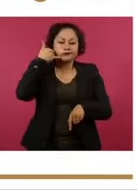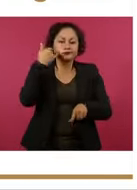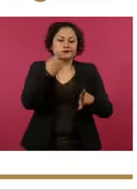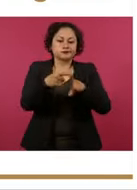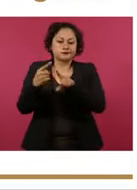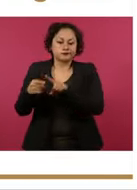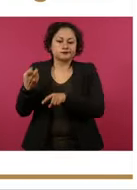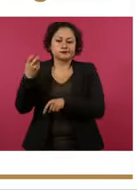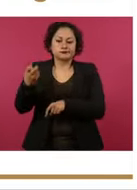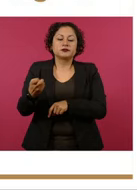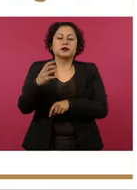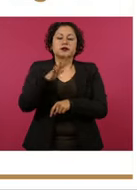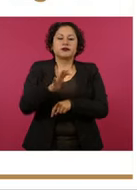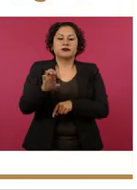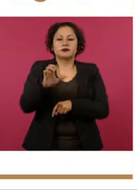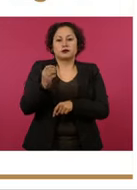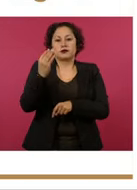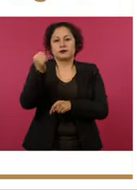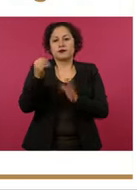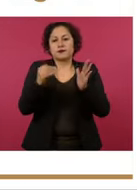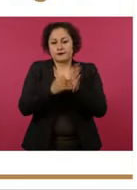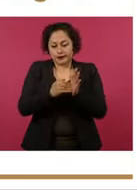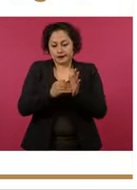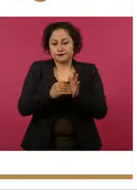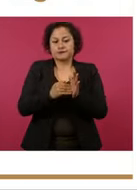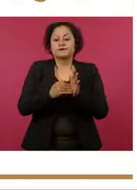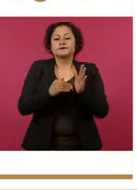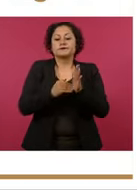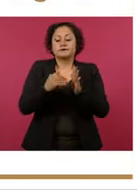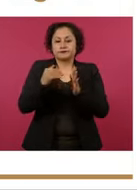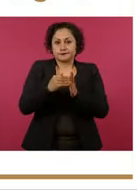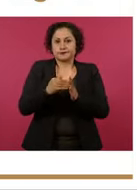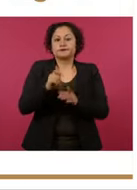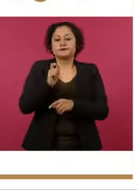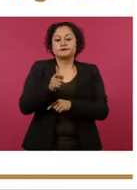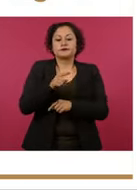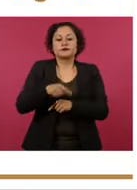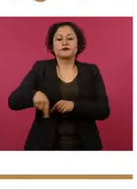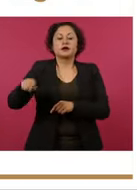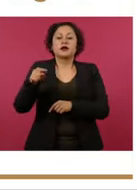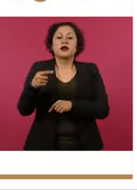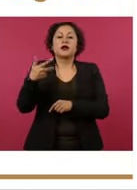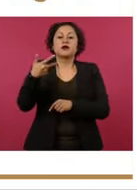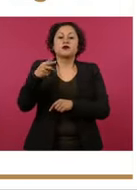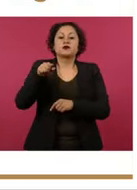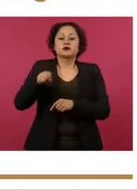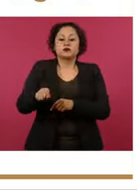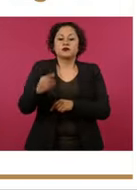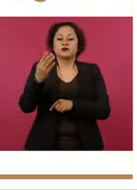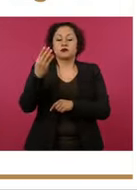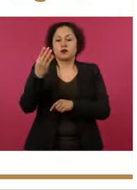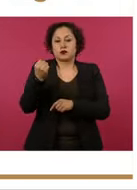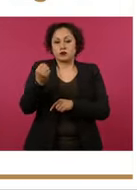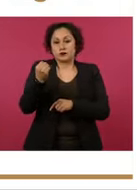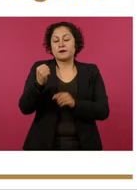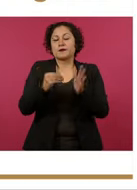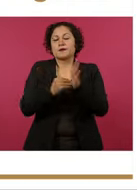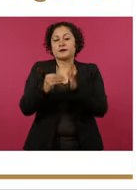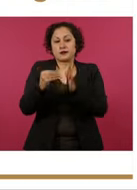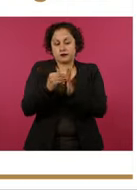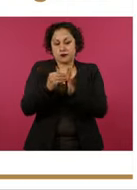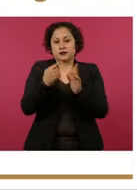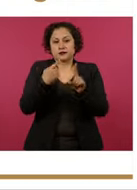559 mil registros. Y en el trabajo que hicimos con Bienestar, 8.9 millones de registros. La